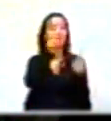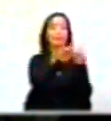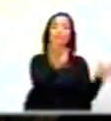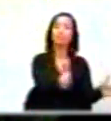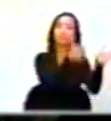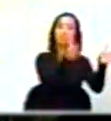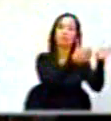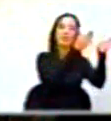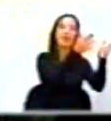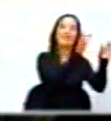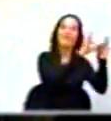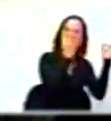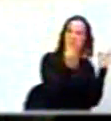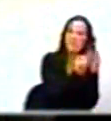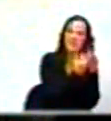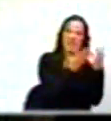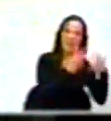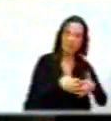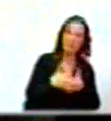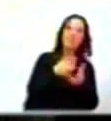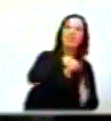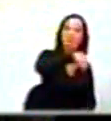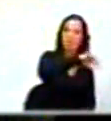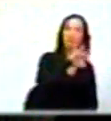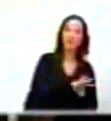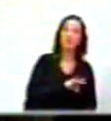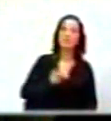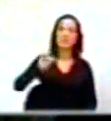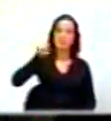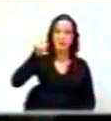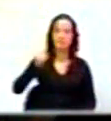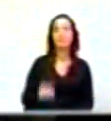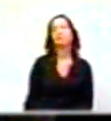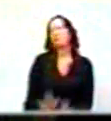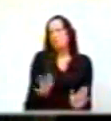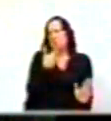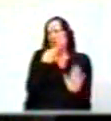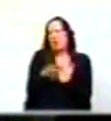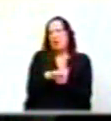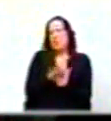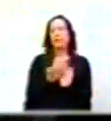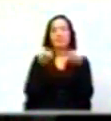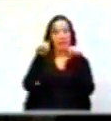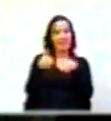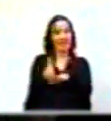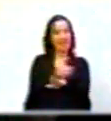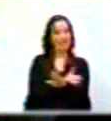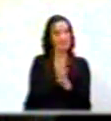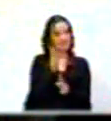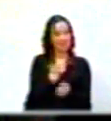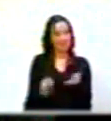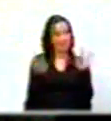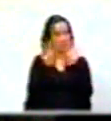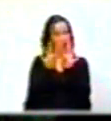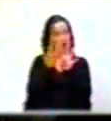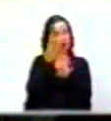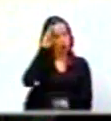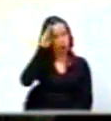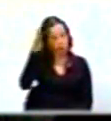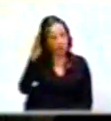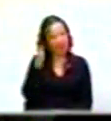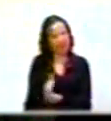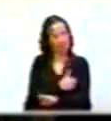a las empresas que se han beneficiado de ellos. Un ejemplo, aquí el senador Robledo habló en el